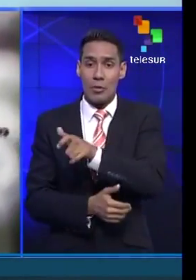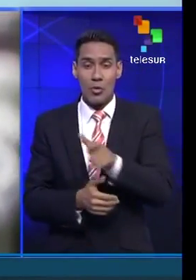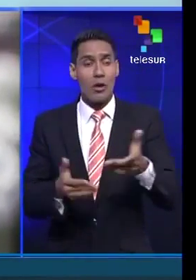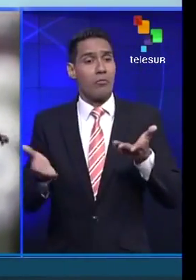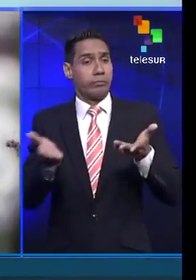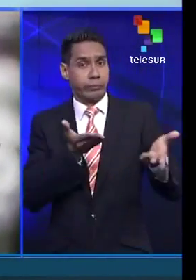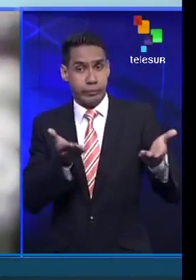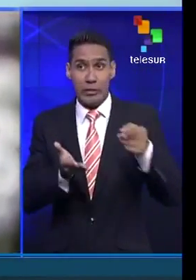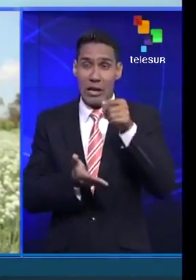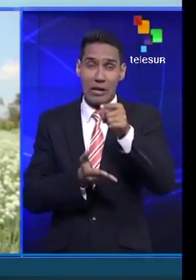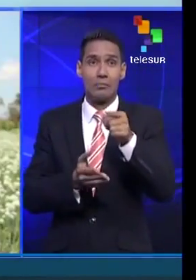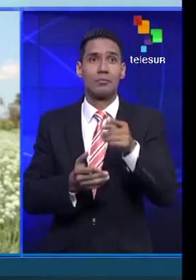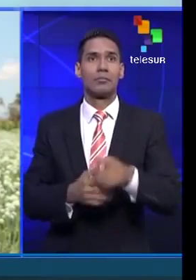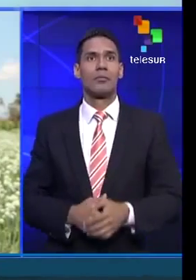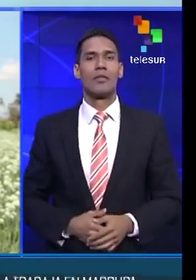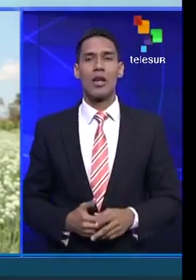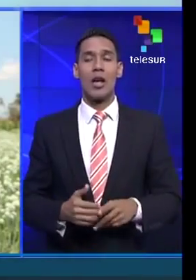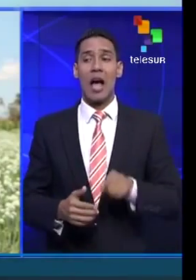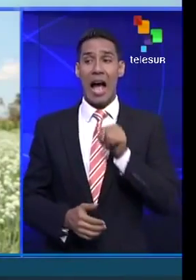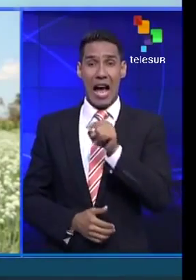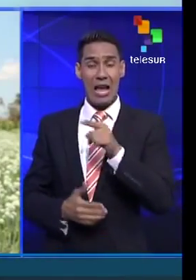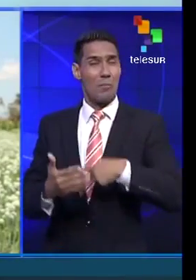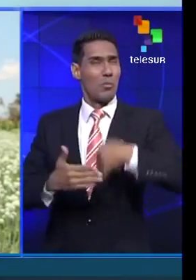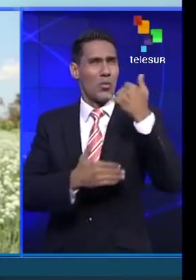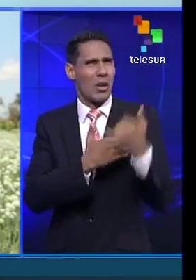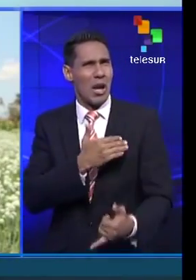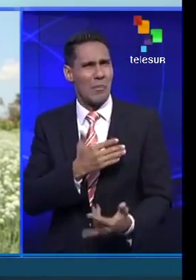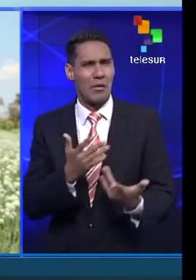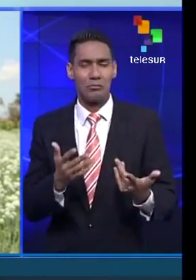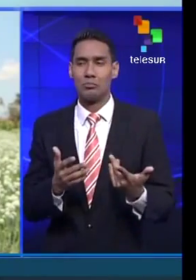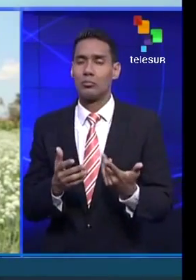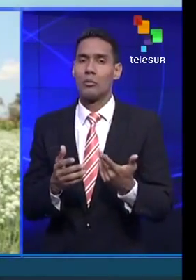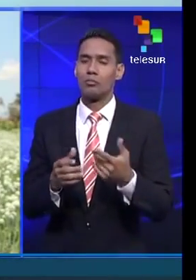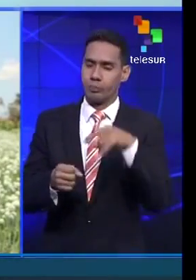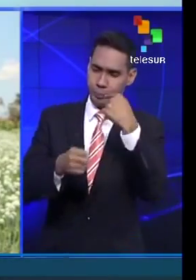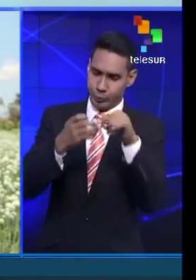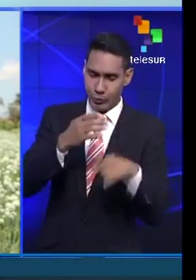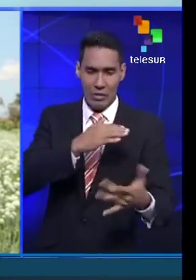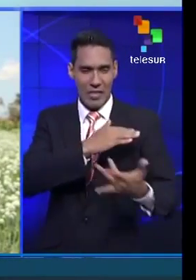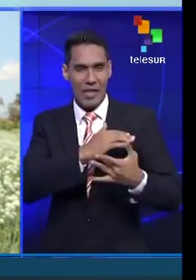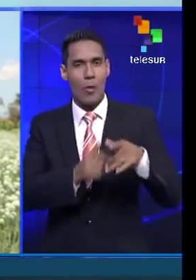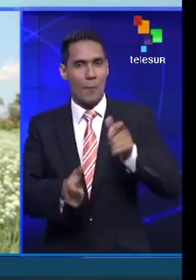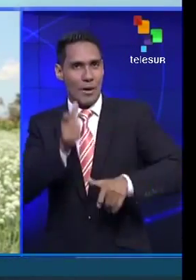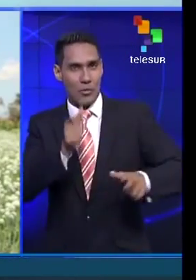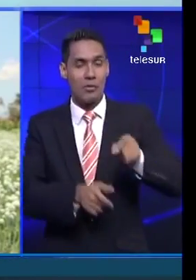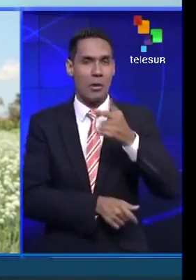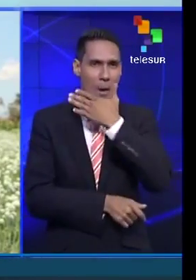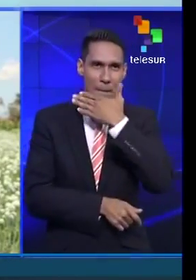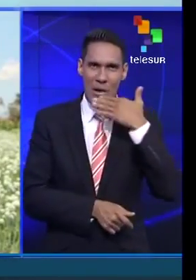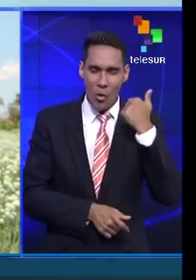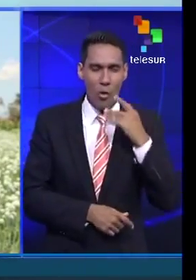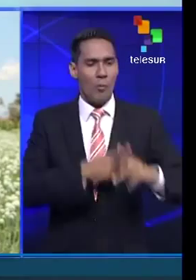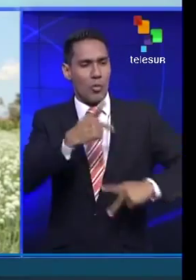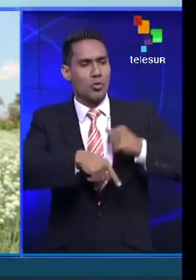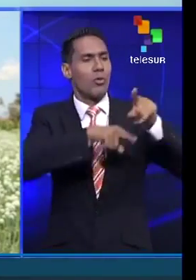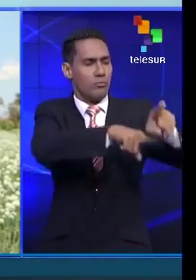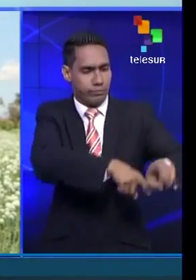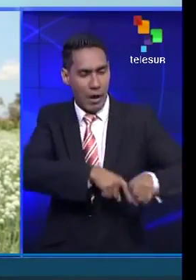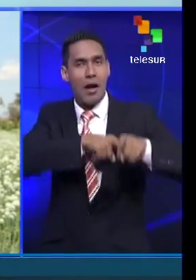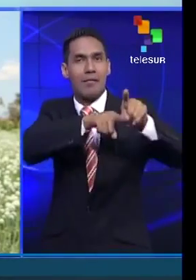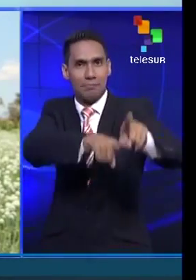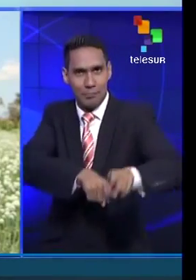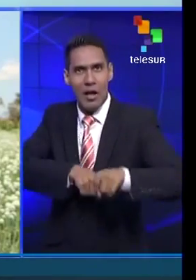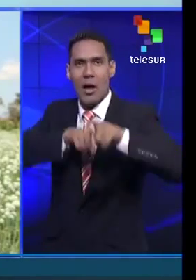de la naturaleza. El programa de Munduquide aporta recursos técnicos a los campesinos para que mejoren la productividad y el